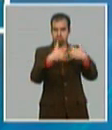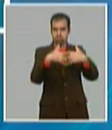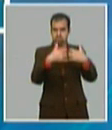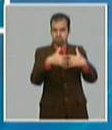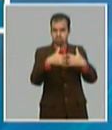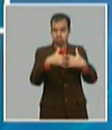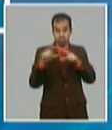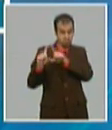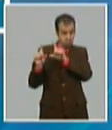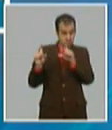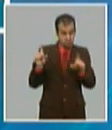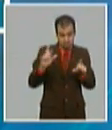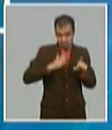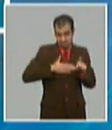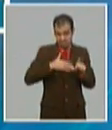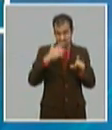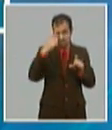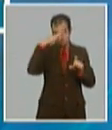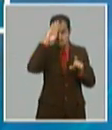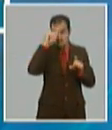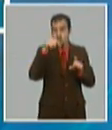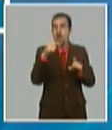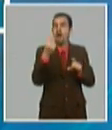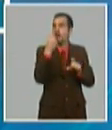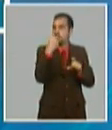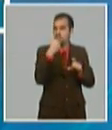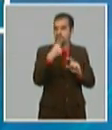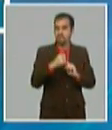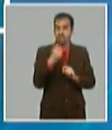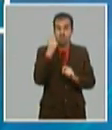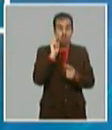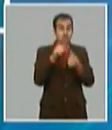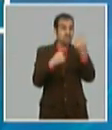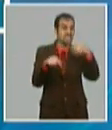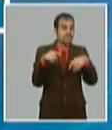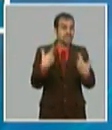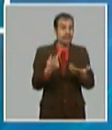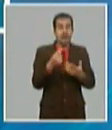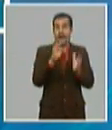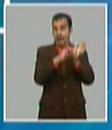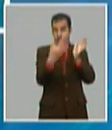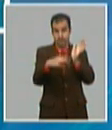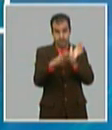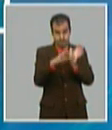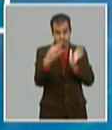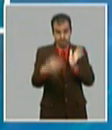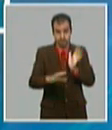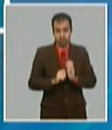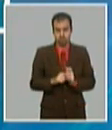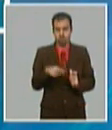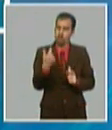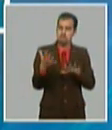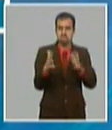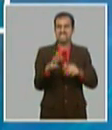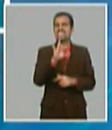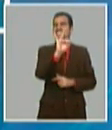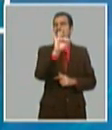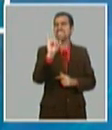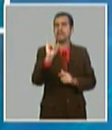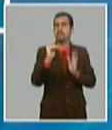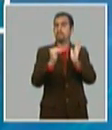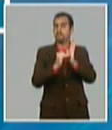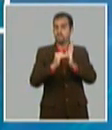fundamentalmente en el caso del arroz tenemos previsto estamos proyectando crecer en 76 mil toneladas